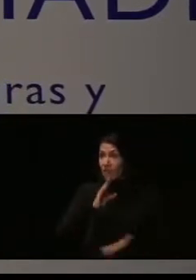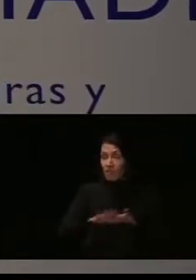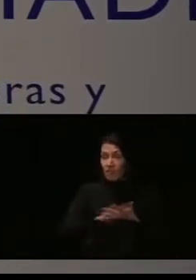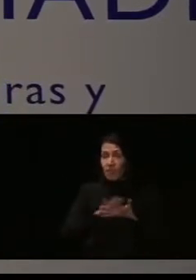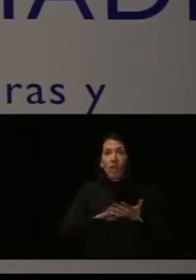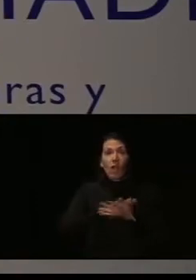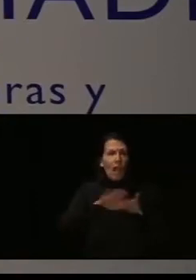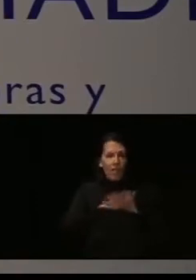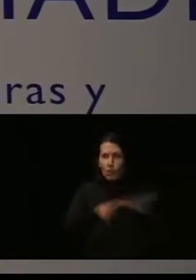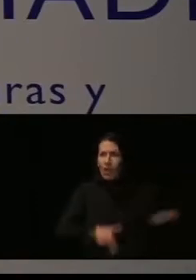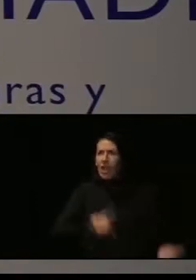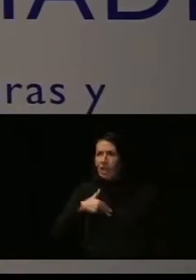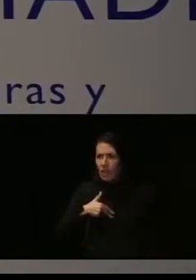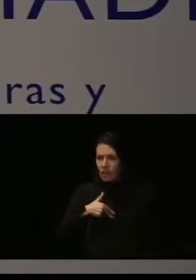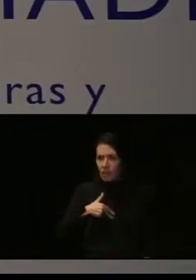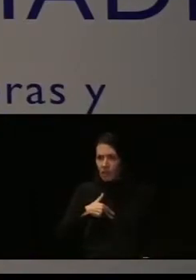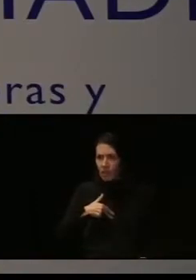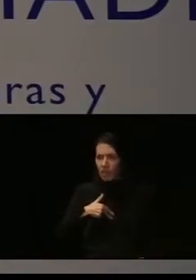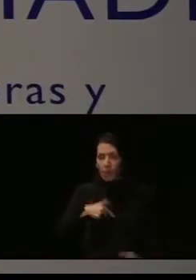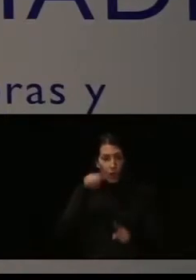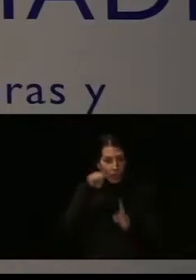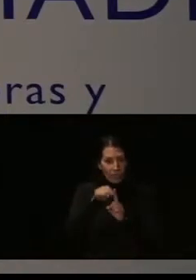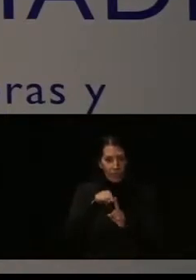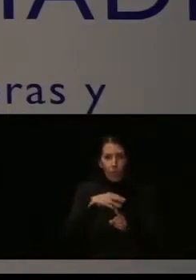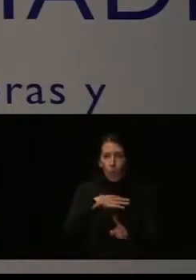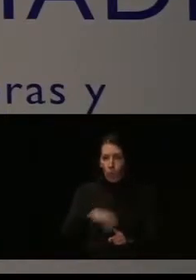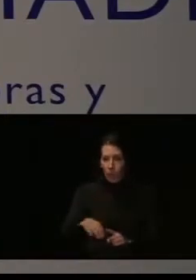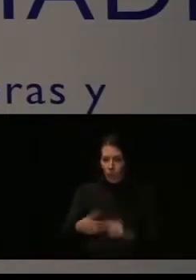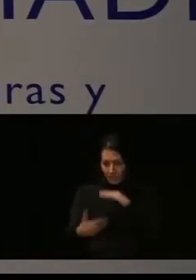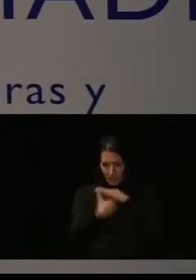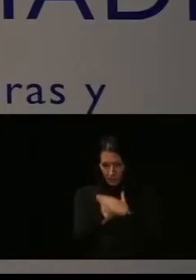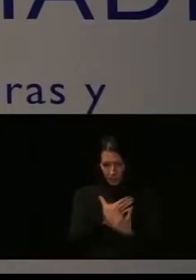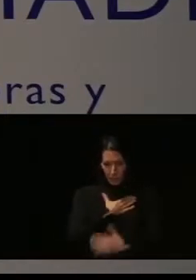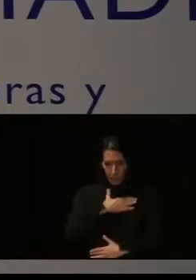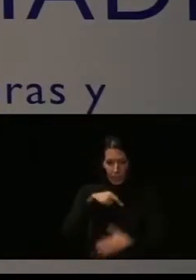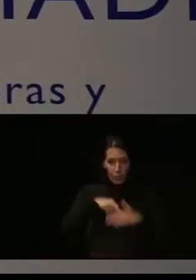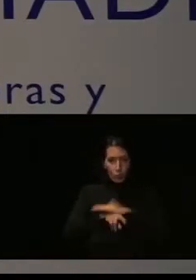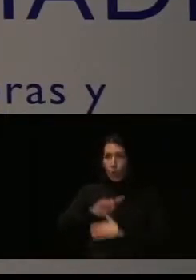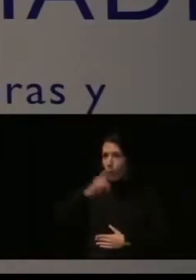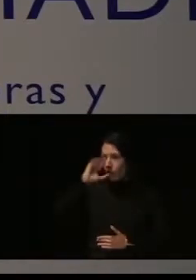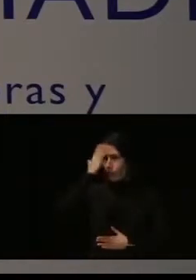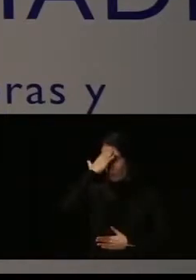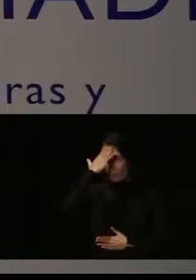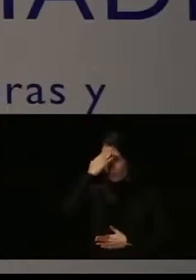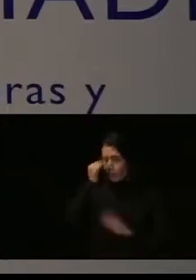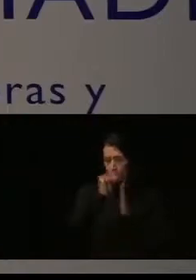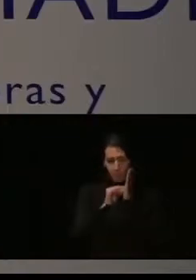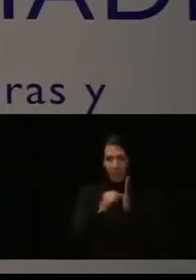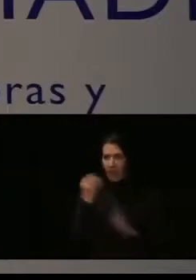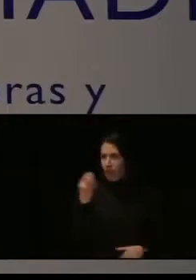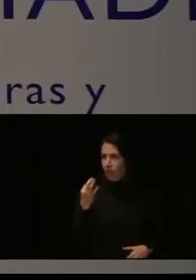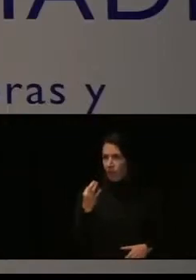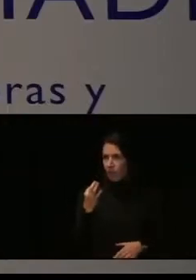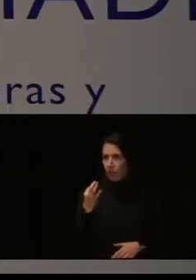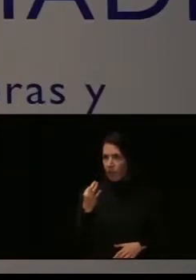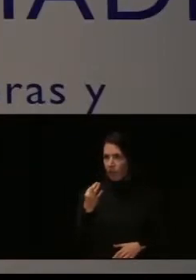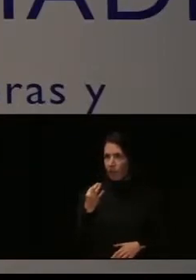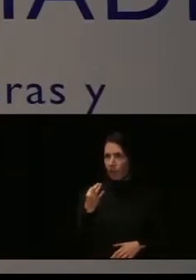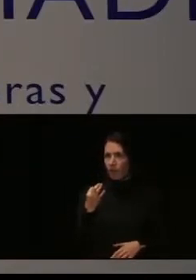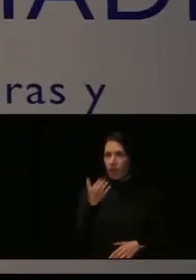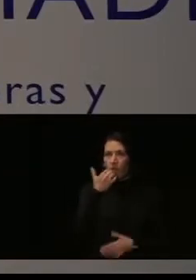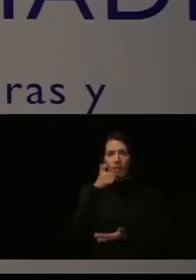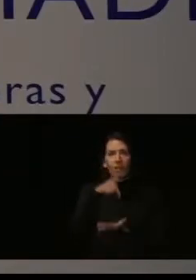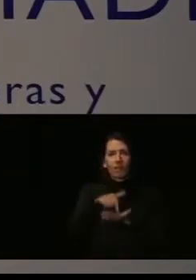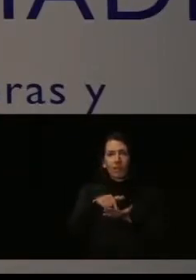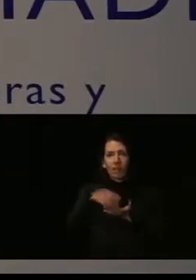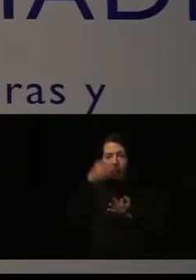hablamos en el sentido más amplio. Para que puedan acceder a nuestros recursos, el primer requisito que teníamos que tener es no poner exigencias en cuanto al